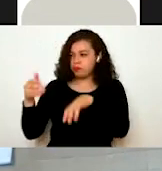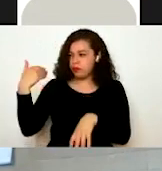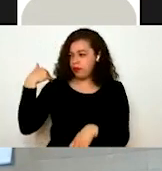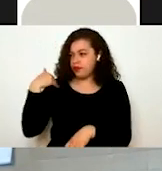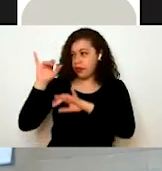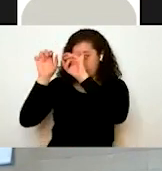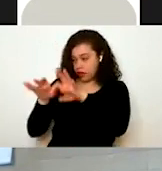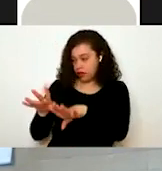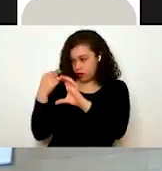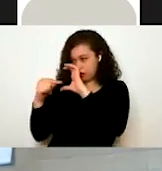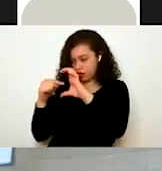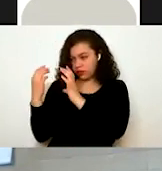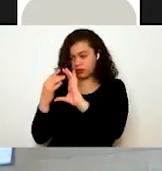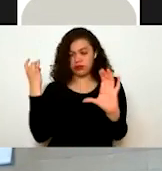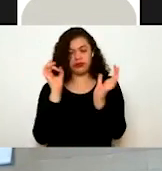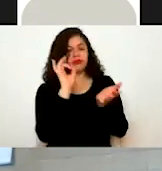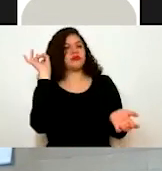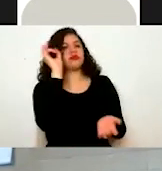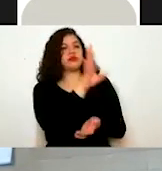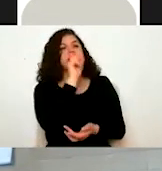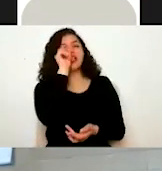van a recibir una notificación en el buzón institucional.